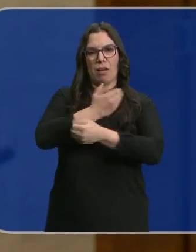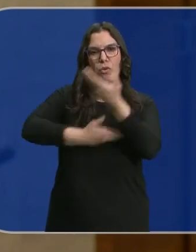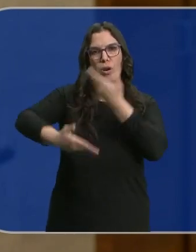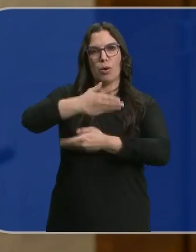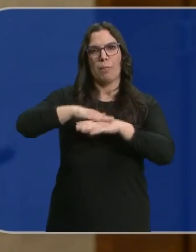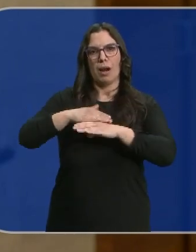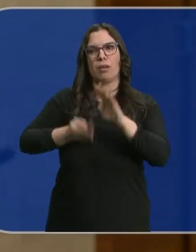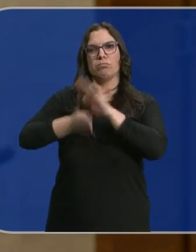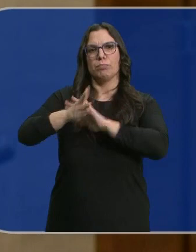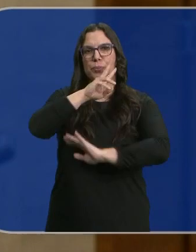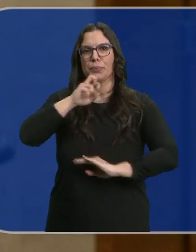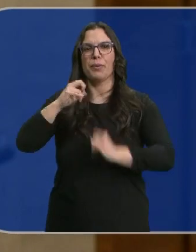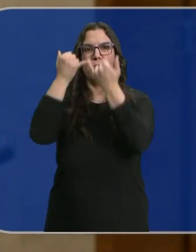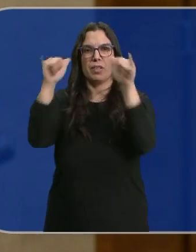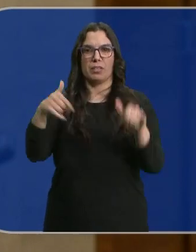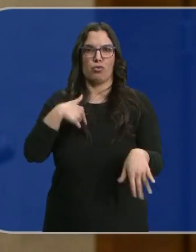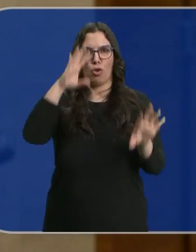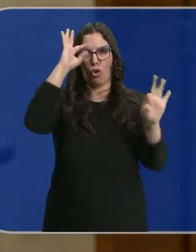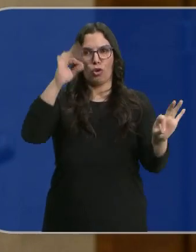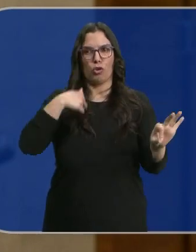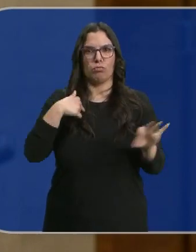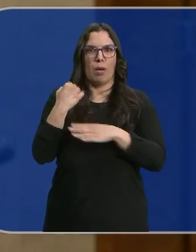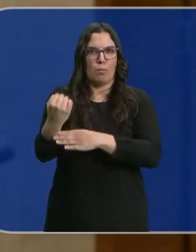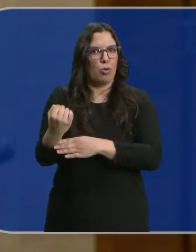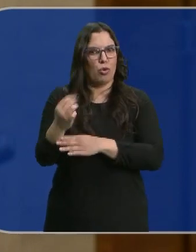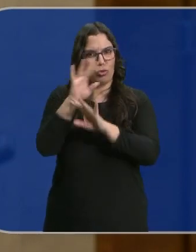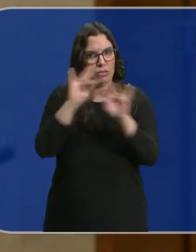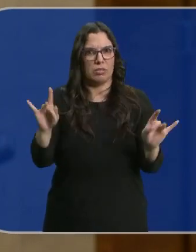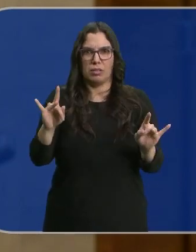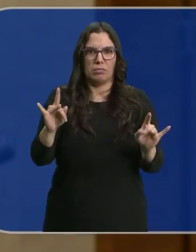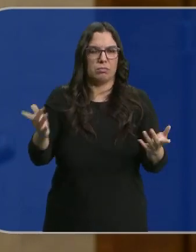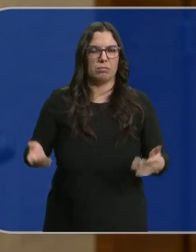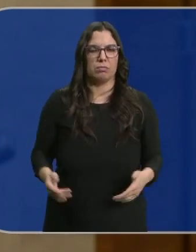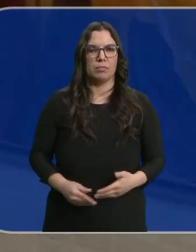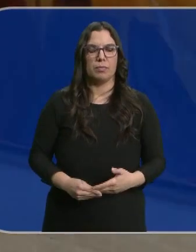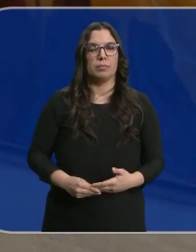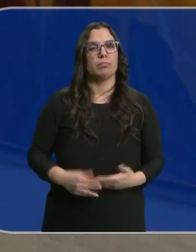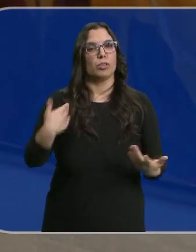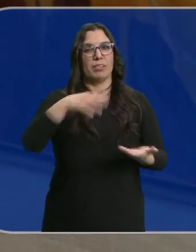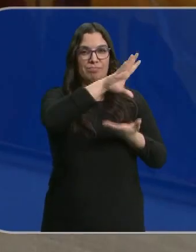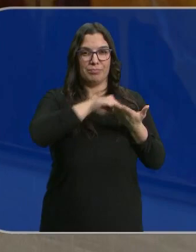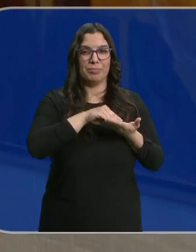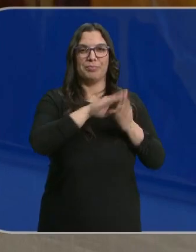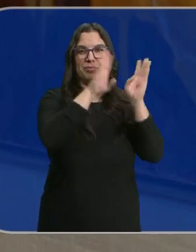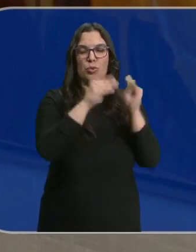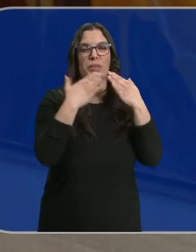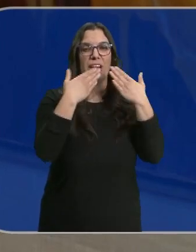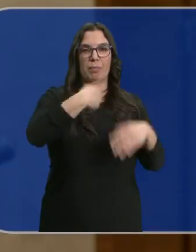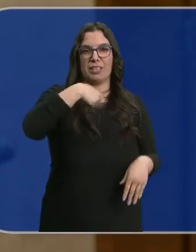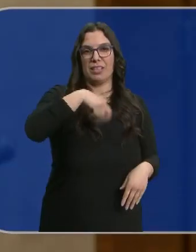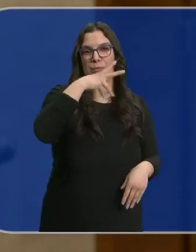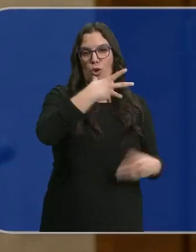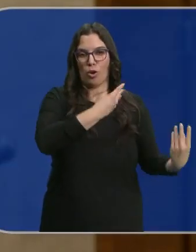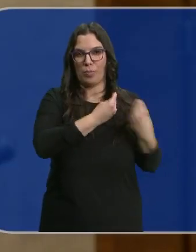colaborar porque esa fiesta siga adelante. Yo, por supuesto, que desde aquí la seguiremos apoyando en la medida de lo posible. Pues nos quedamos con esas palabras. Muchas gracias, presidente,